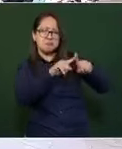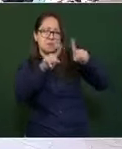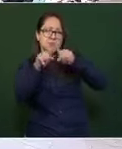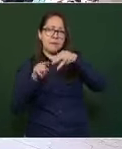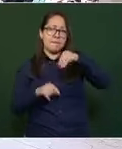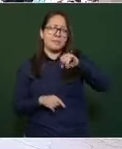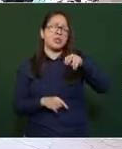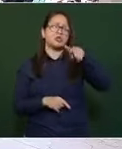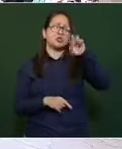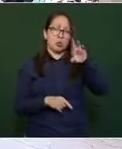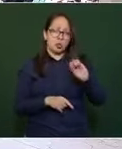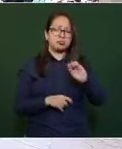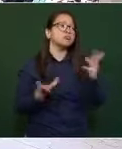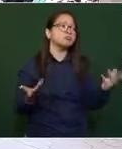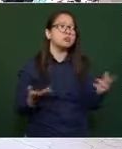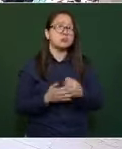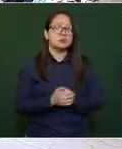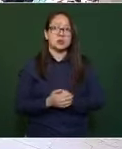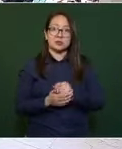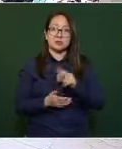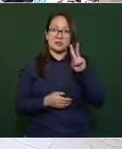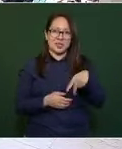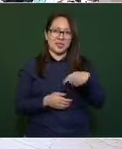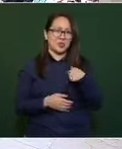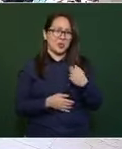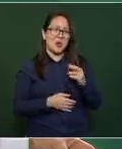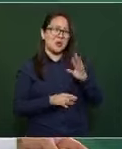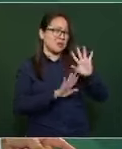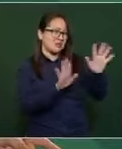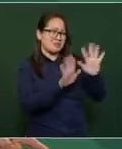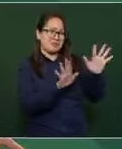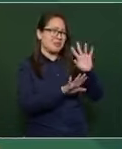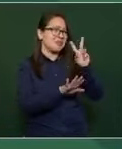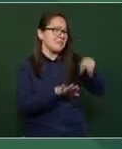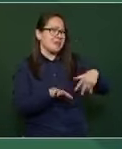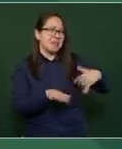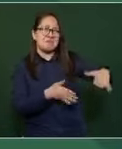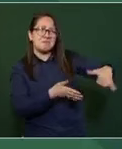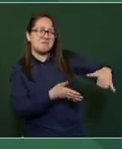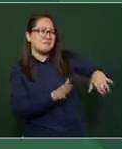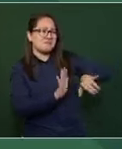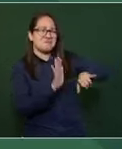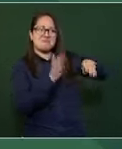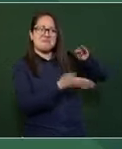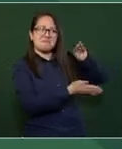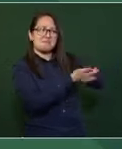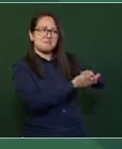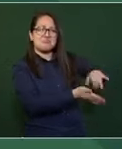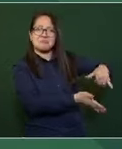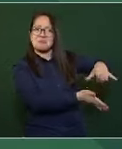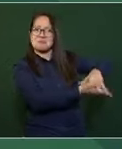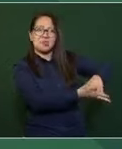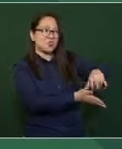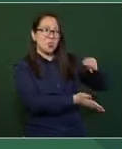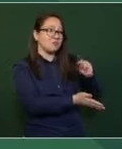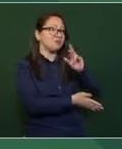enero? que querían, les dije, ni les contesten el teléfono, ni les contesten el teléfono.